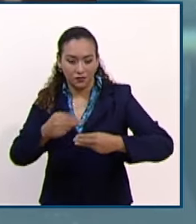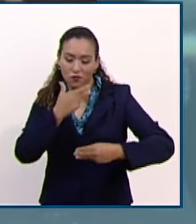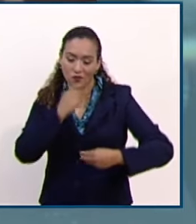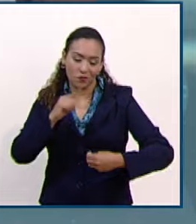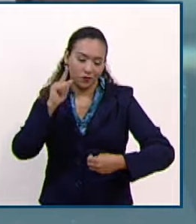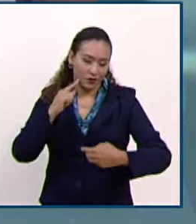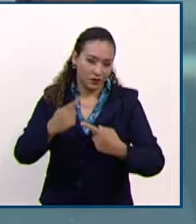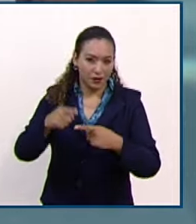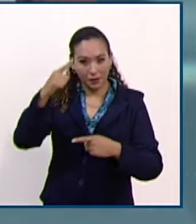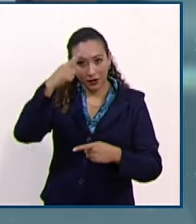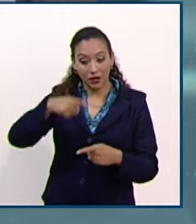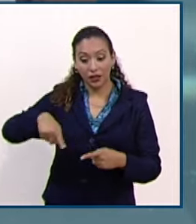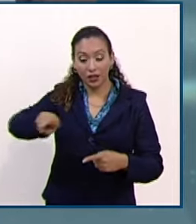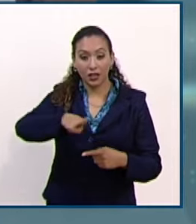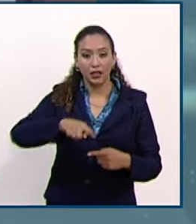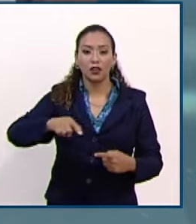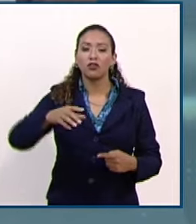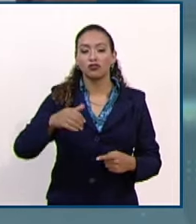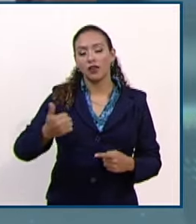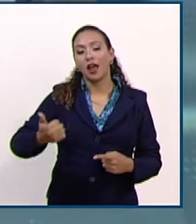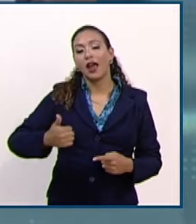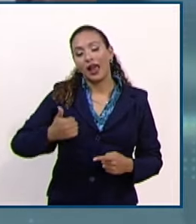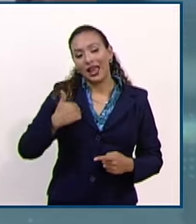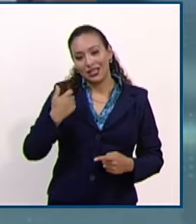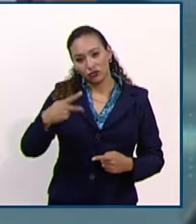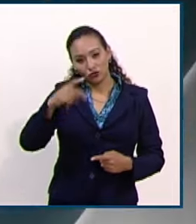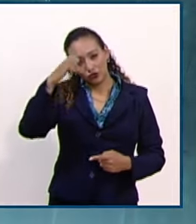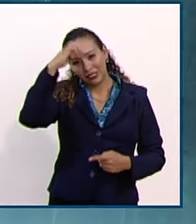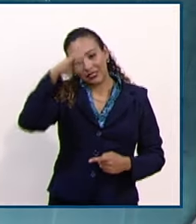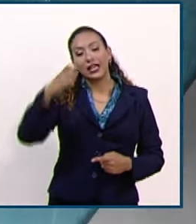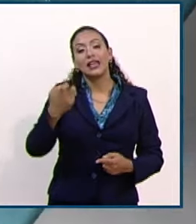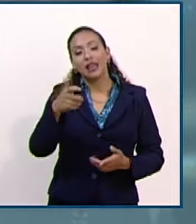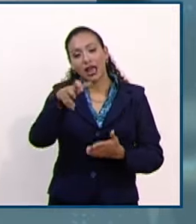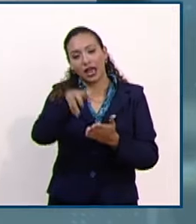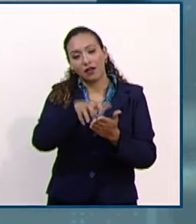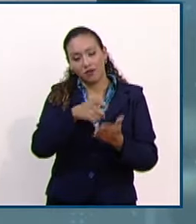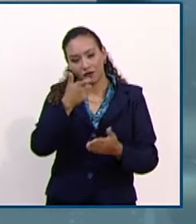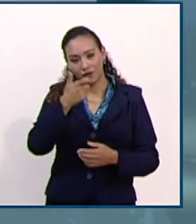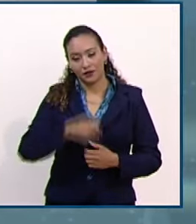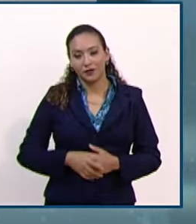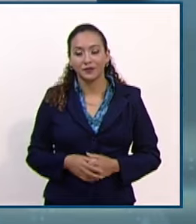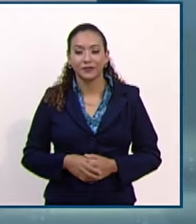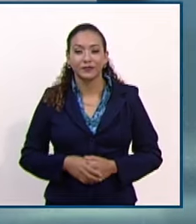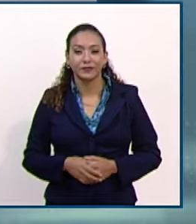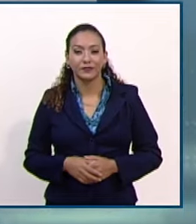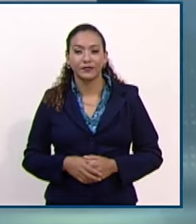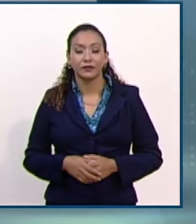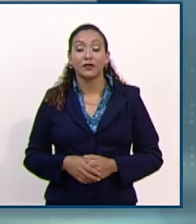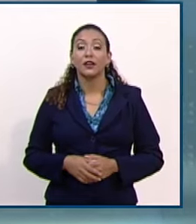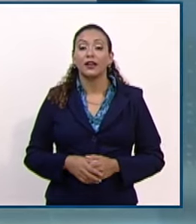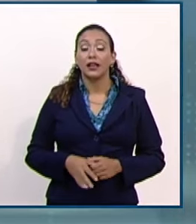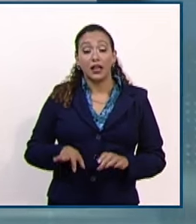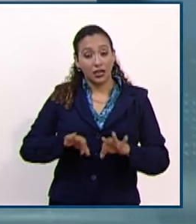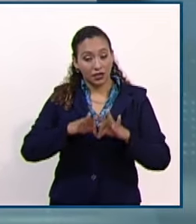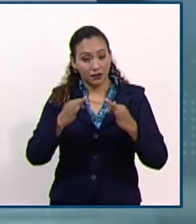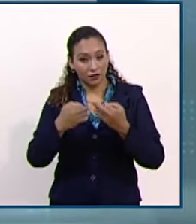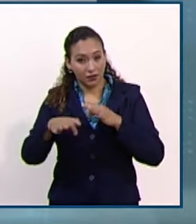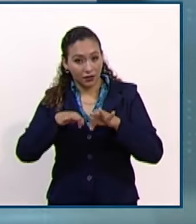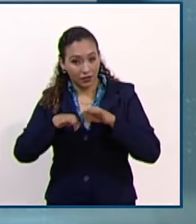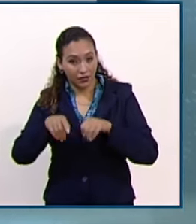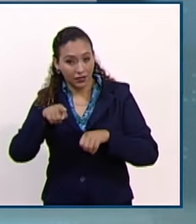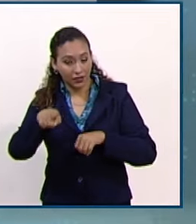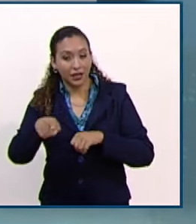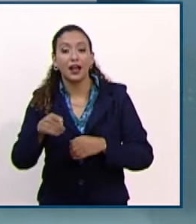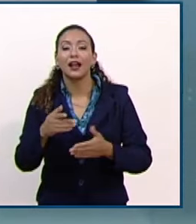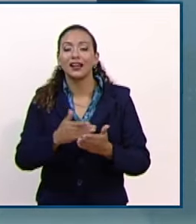para aprovechar su experiencia y generar ahorros. El módulo itinerante de justicia alternativa del